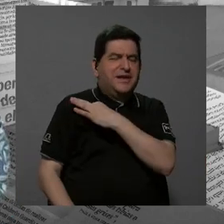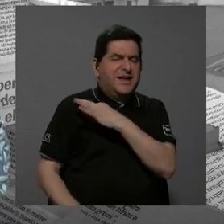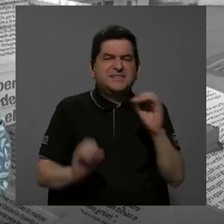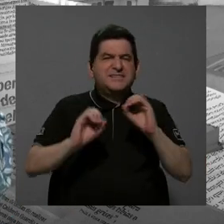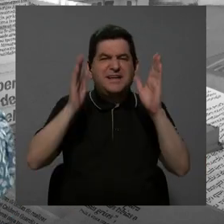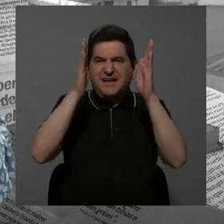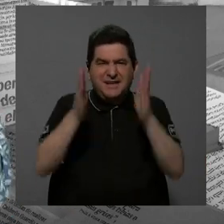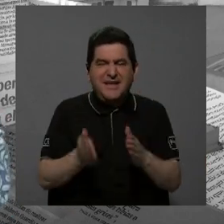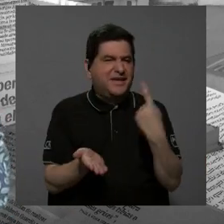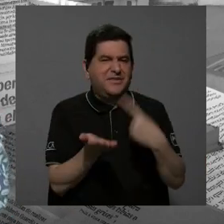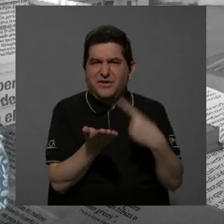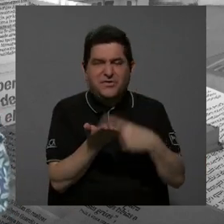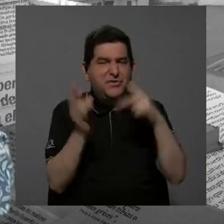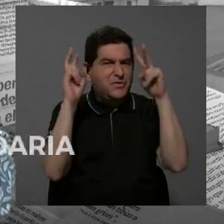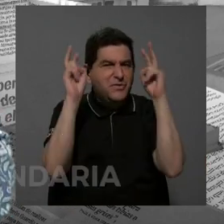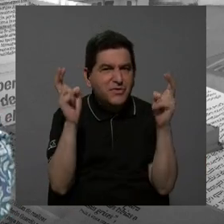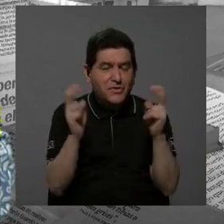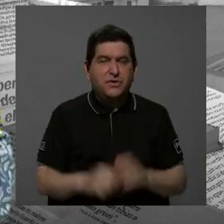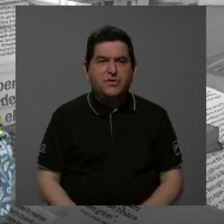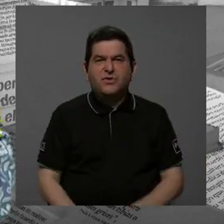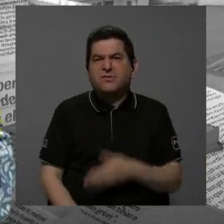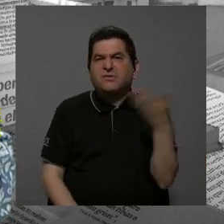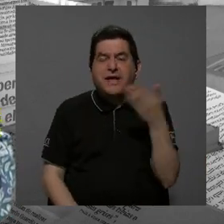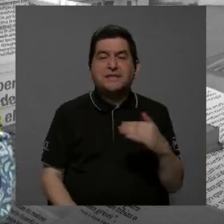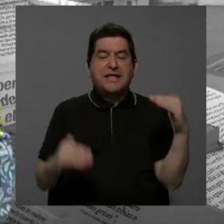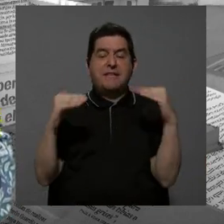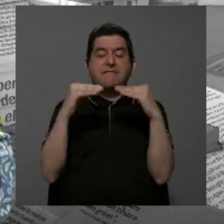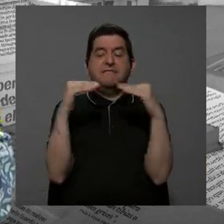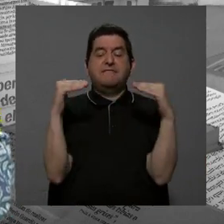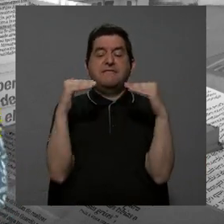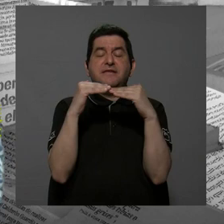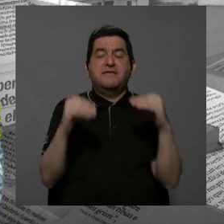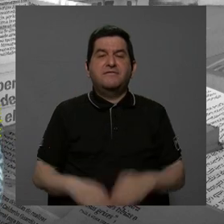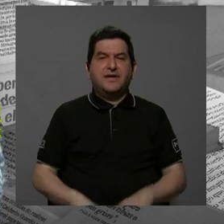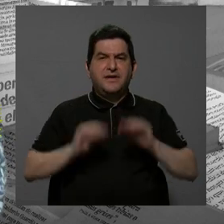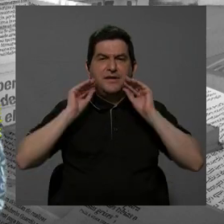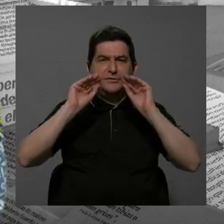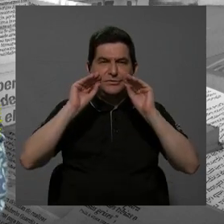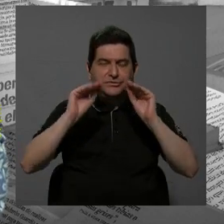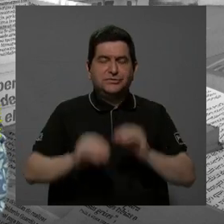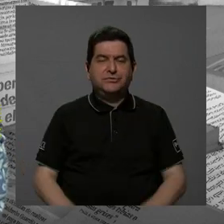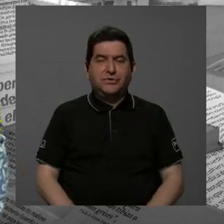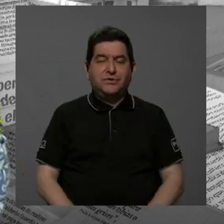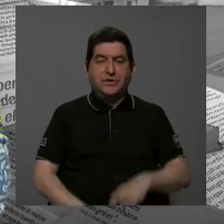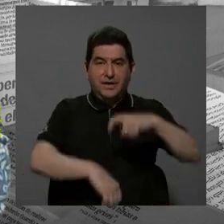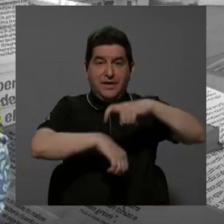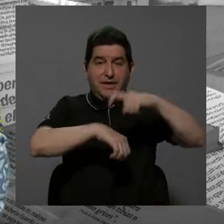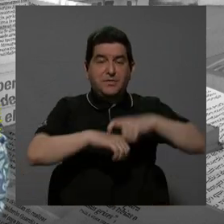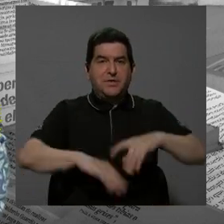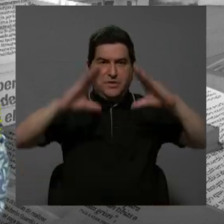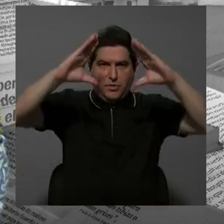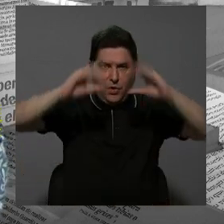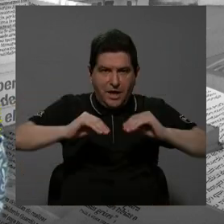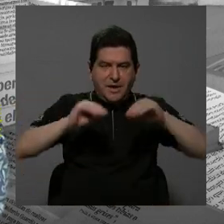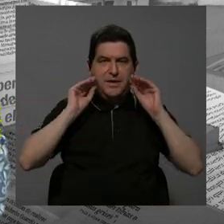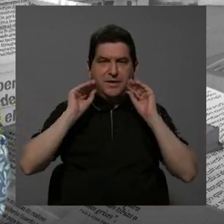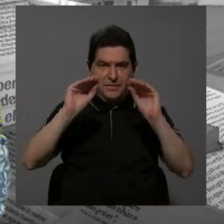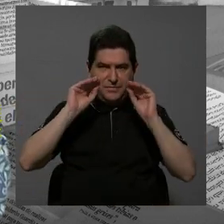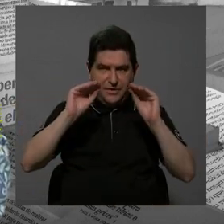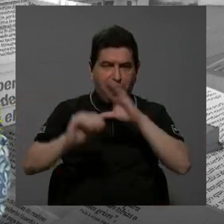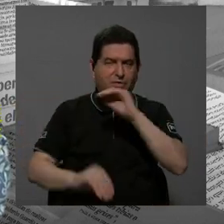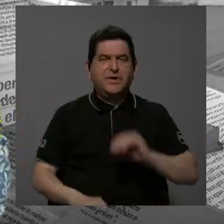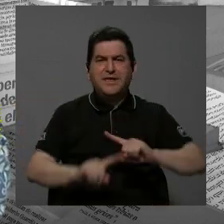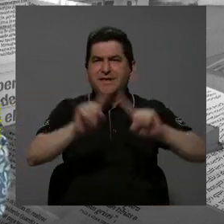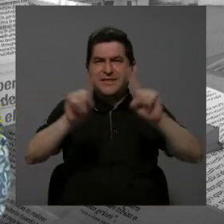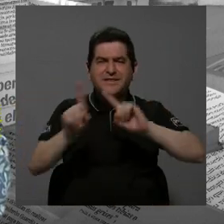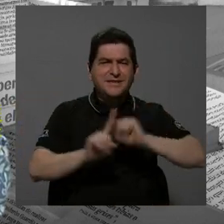nadie, no debaten sobre este tema y es sobre la nivelación académica en medio del apagón educativo y en medio de